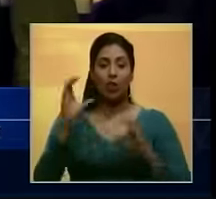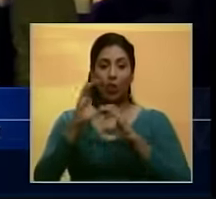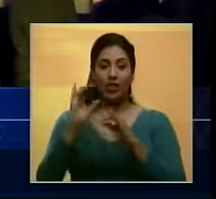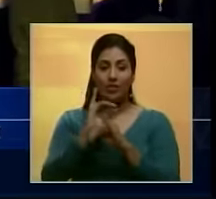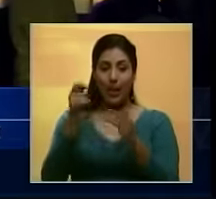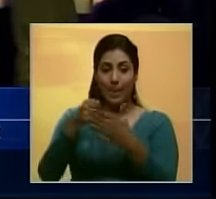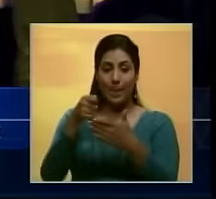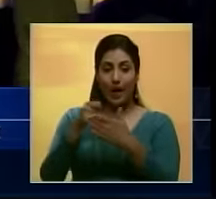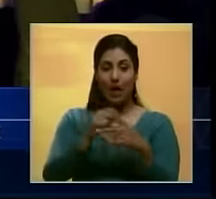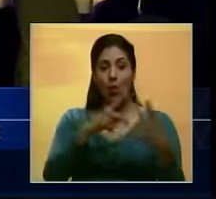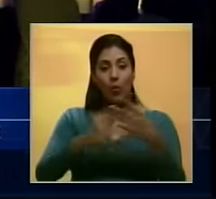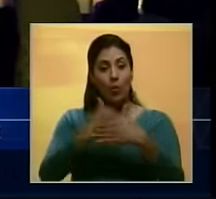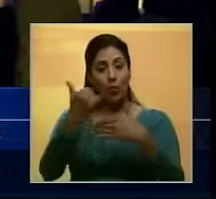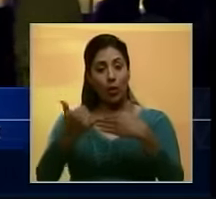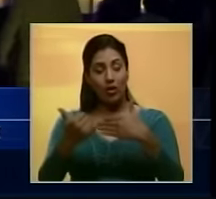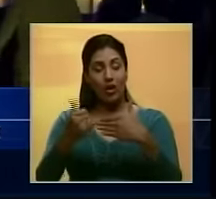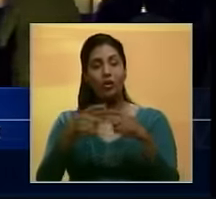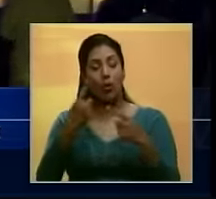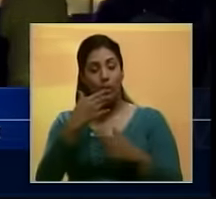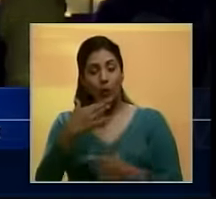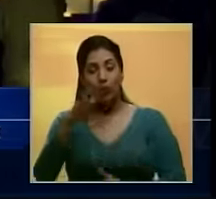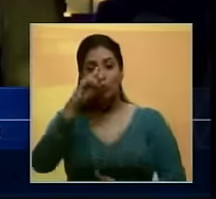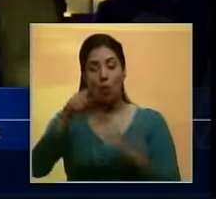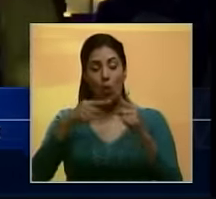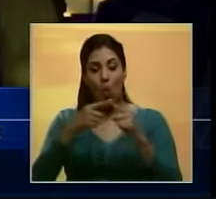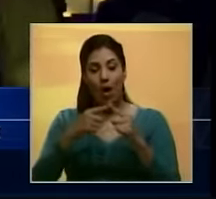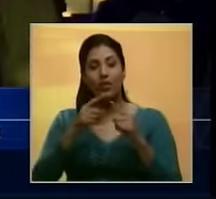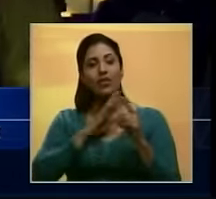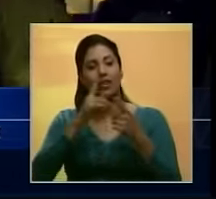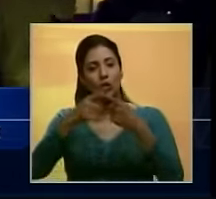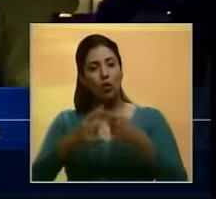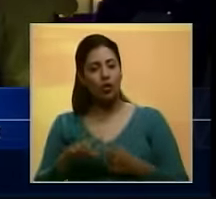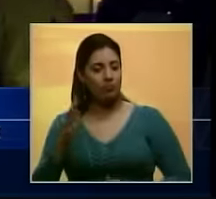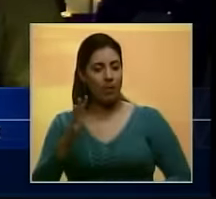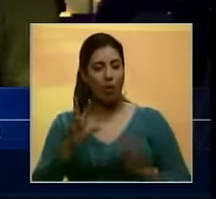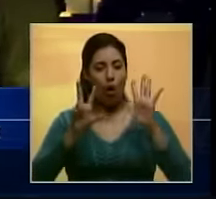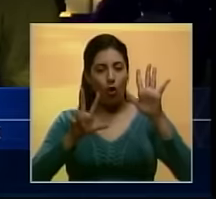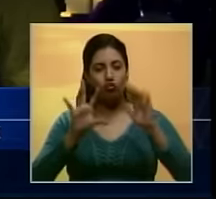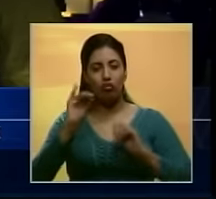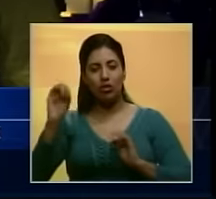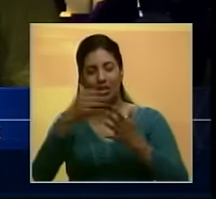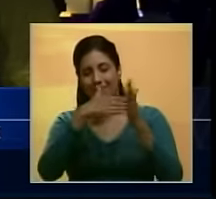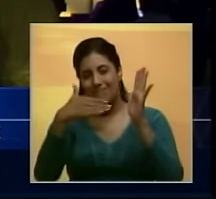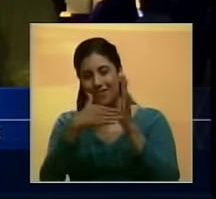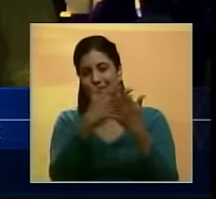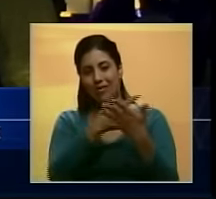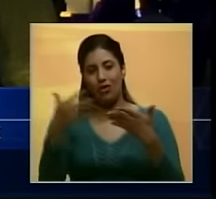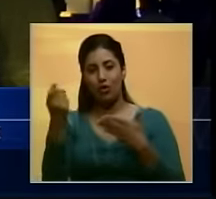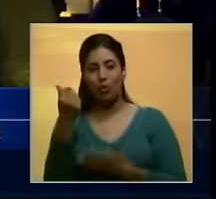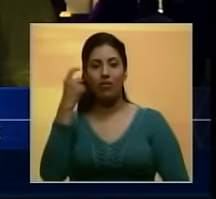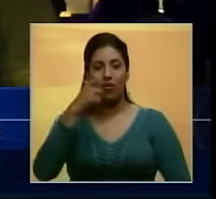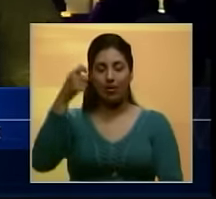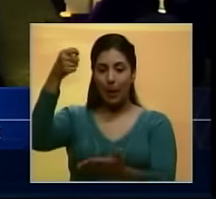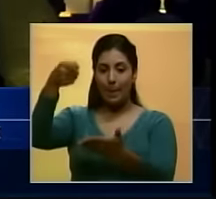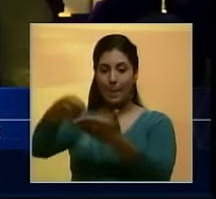para el financiamiento de nuevos proyectos durante el próximo año se tiene una cifra estimada de 800 mil millones de bolívares.